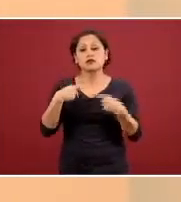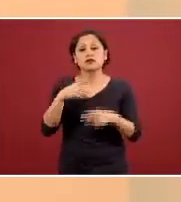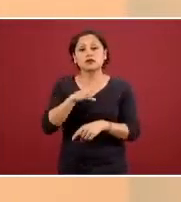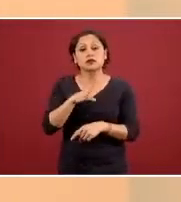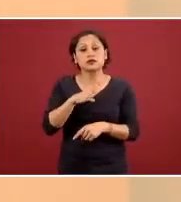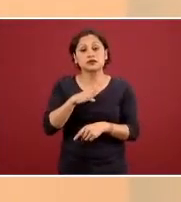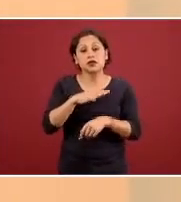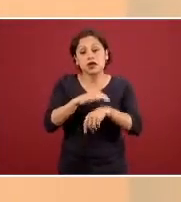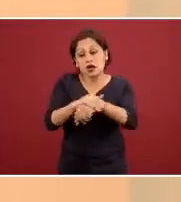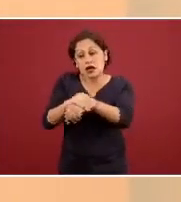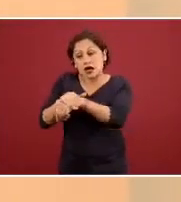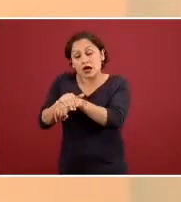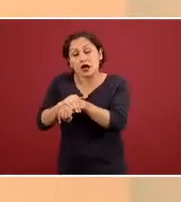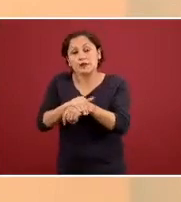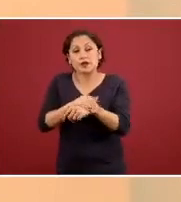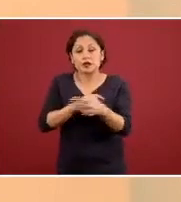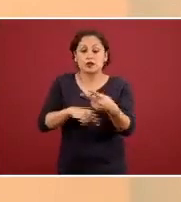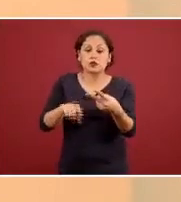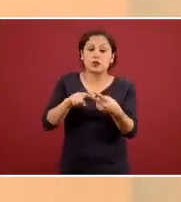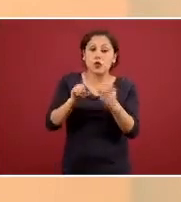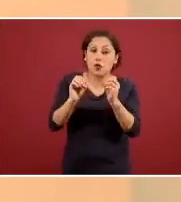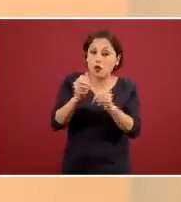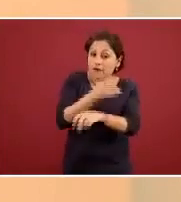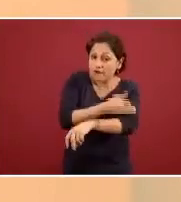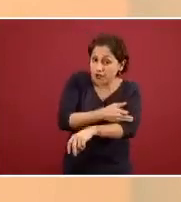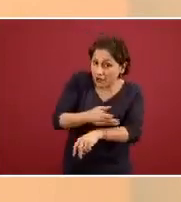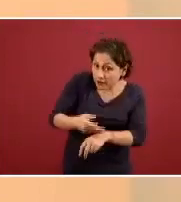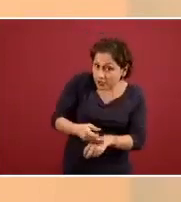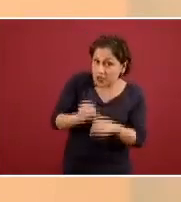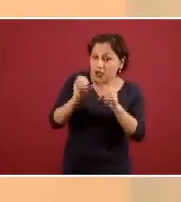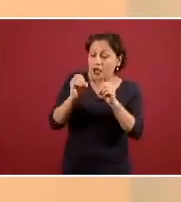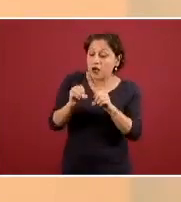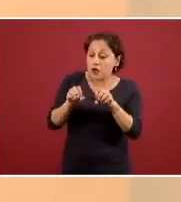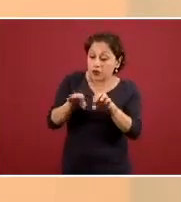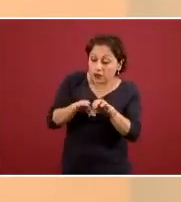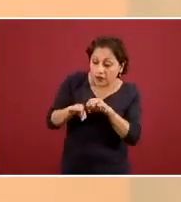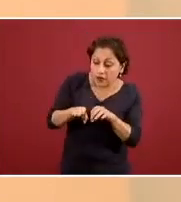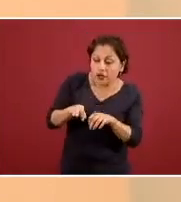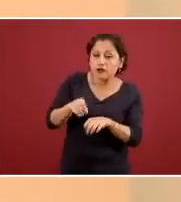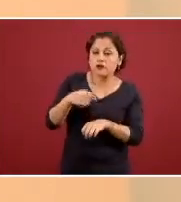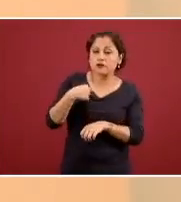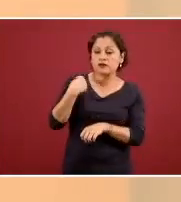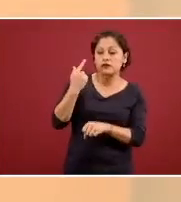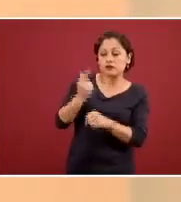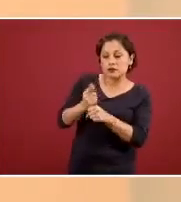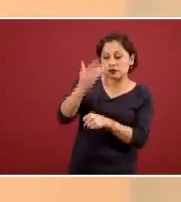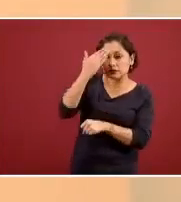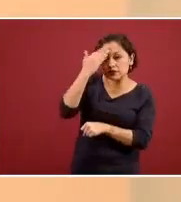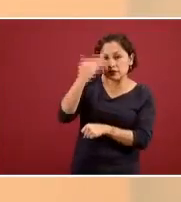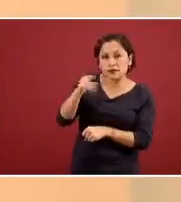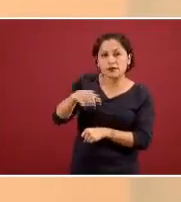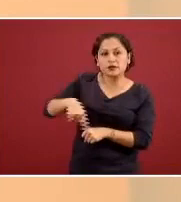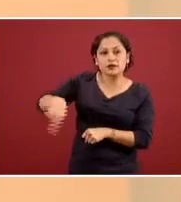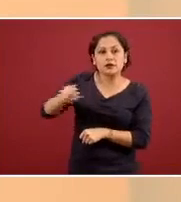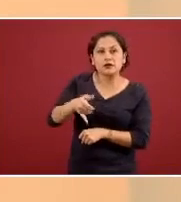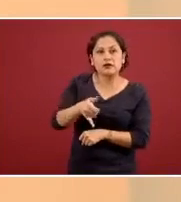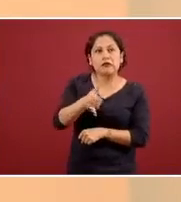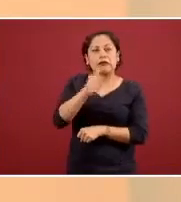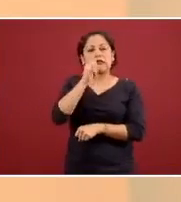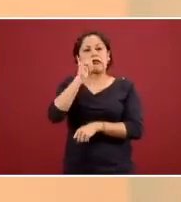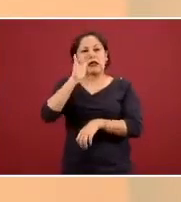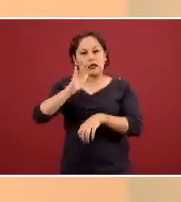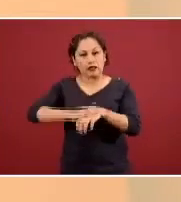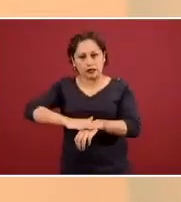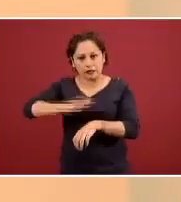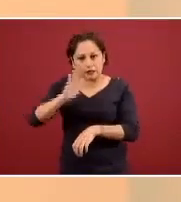que está consumiendo más alcohol que nos llaman y nos dicen por texto que no pueden dormir que no sabemos por